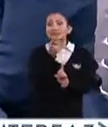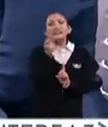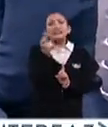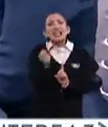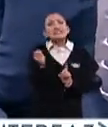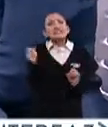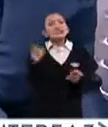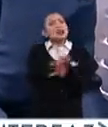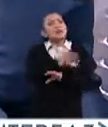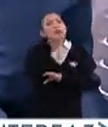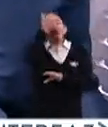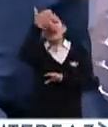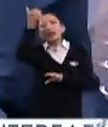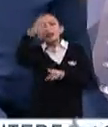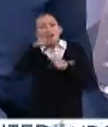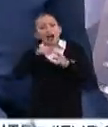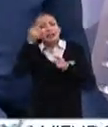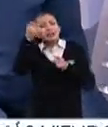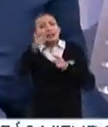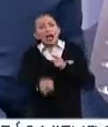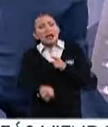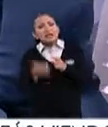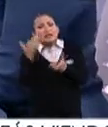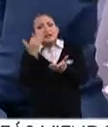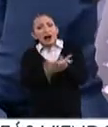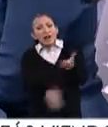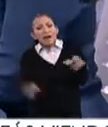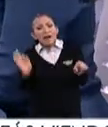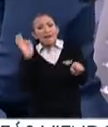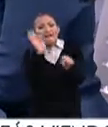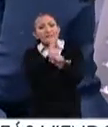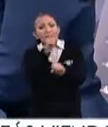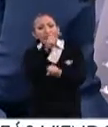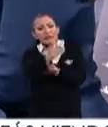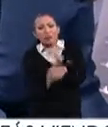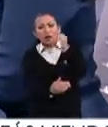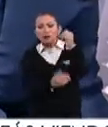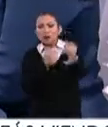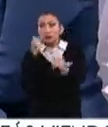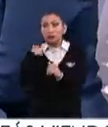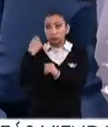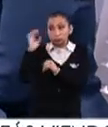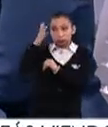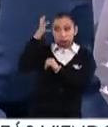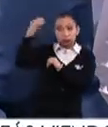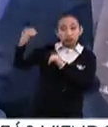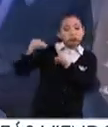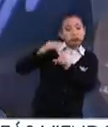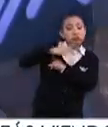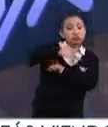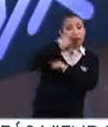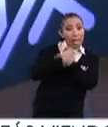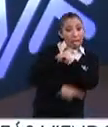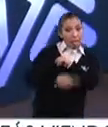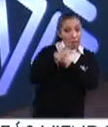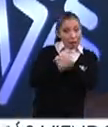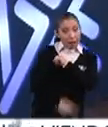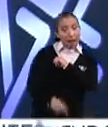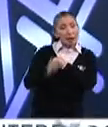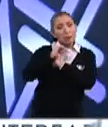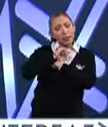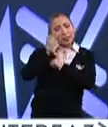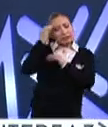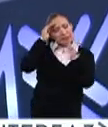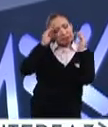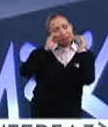es el cambio climático, qué es la vulnerabilidad a este proceso y de qué forma nuestras respuestas pueden ser cada vez